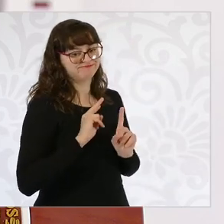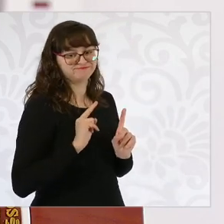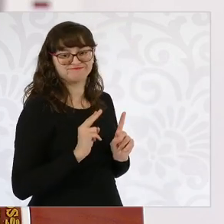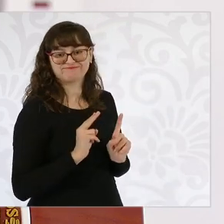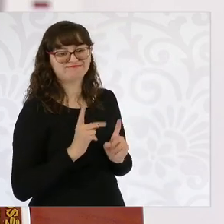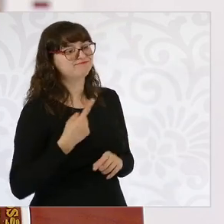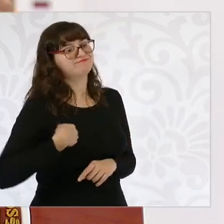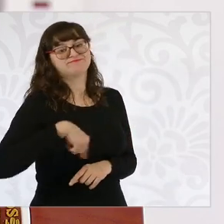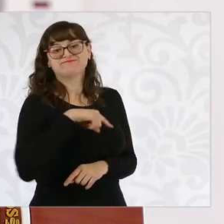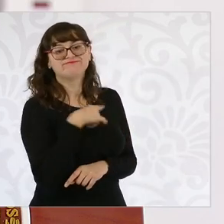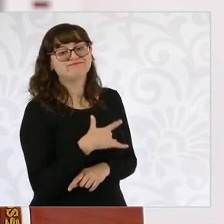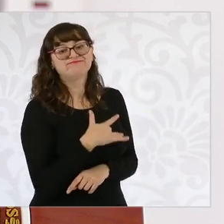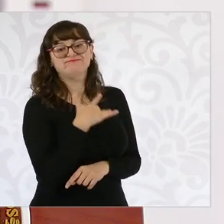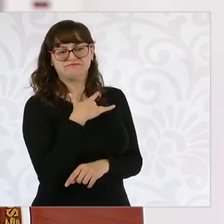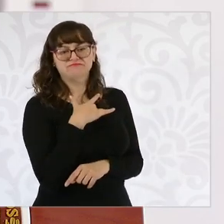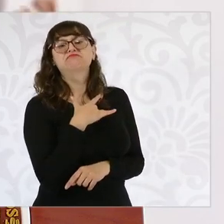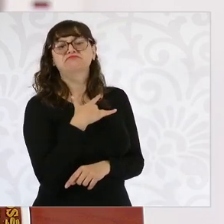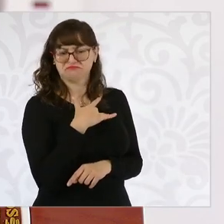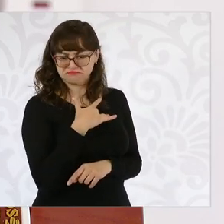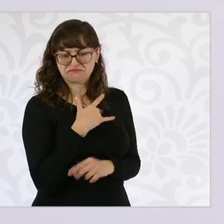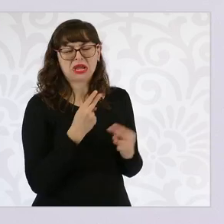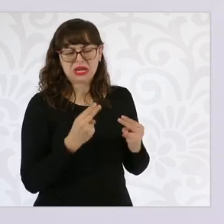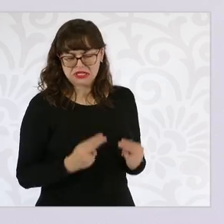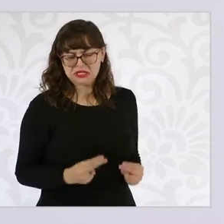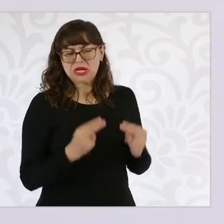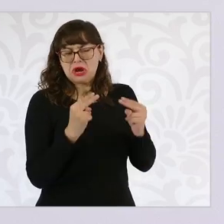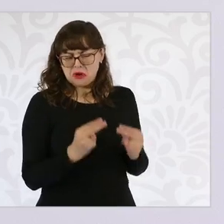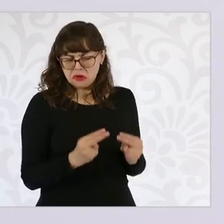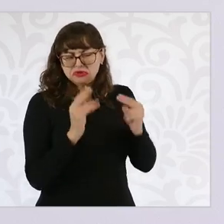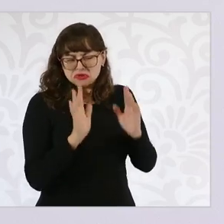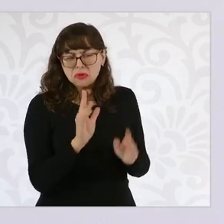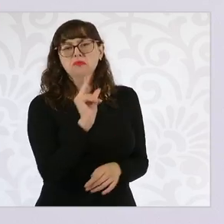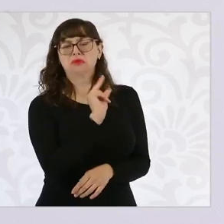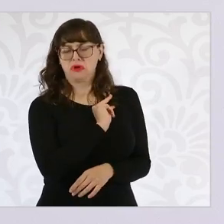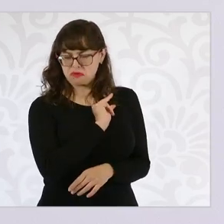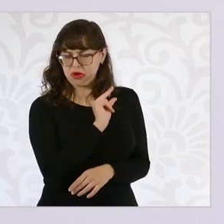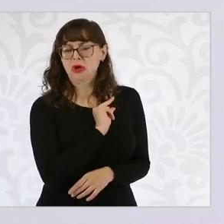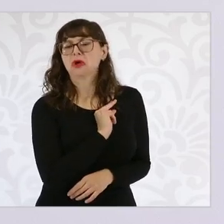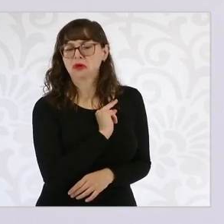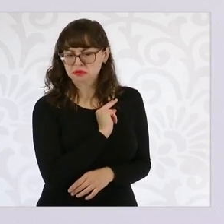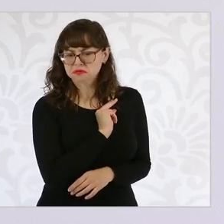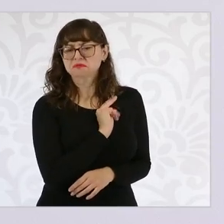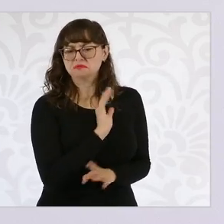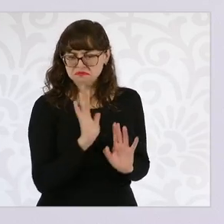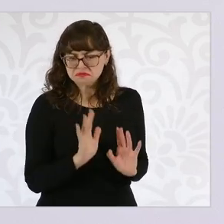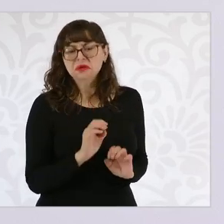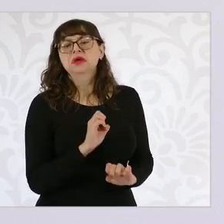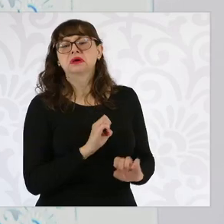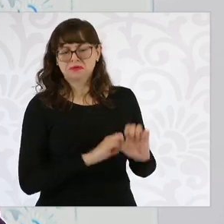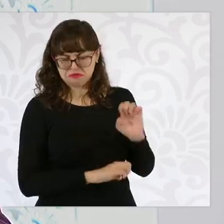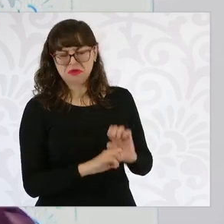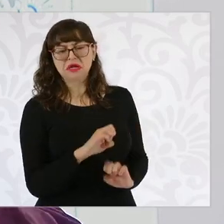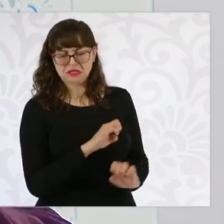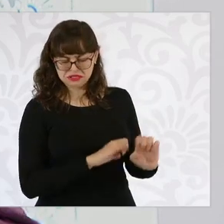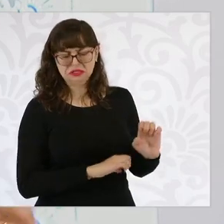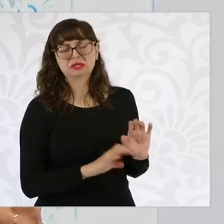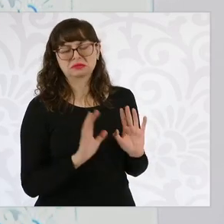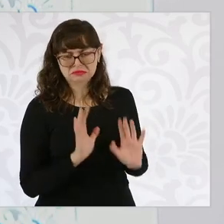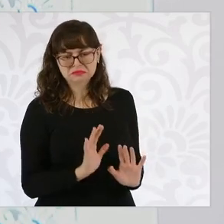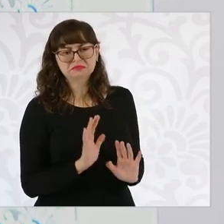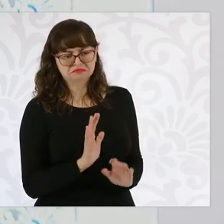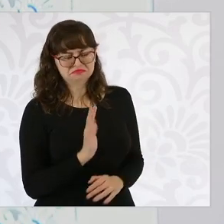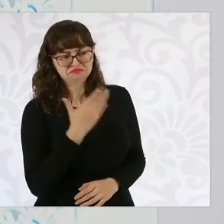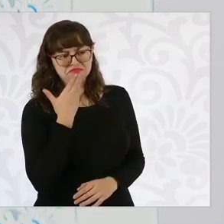que debe haber libre mercado, que debe haber inversión privada, que debe haber empresarios, por supuesto no